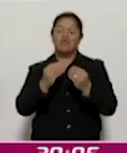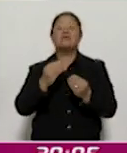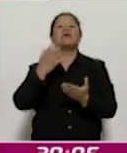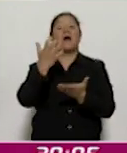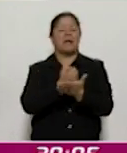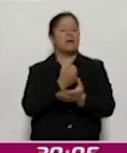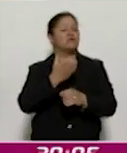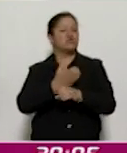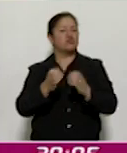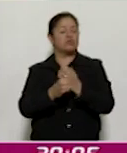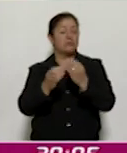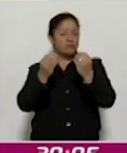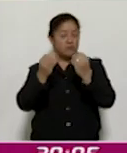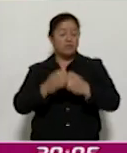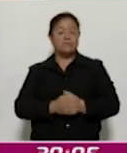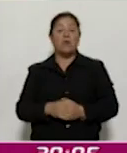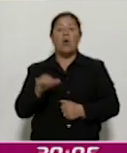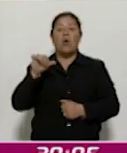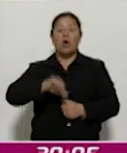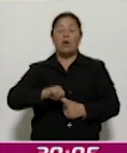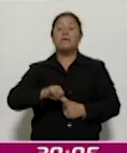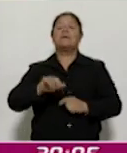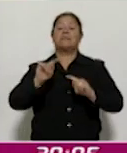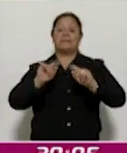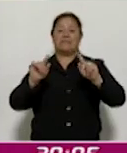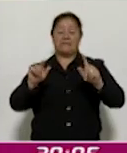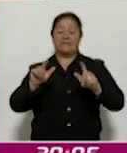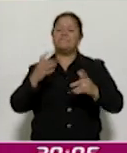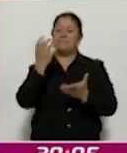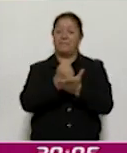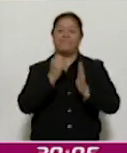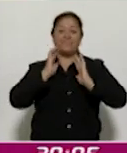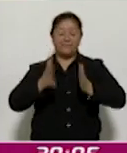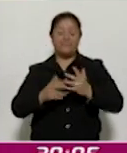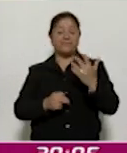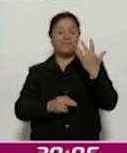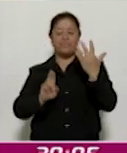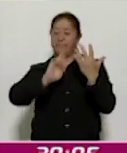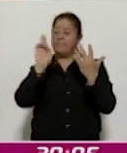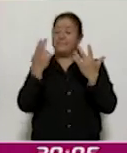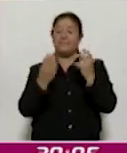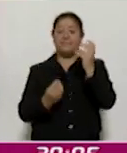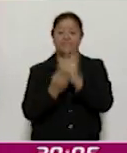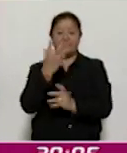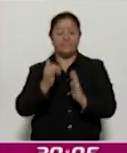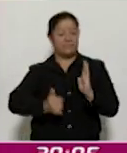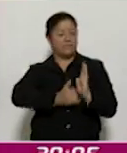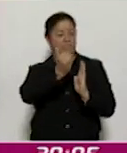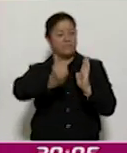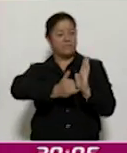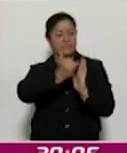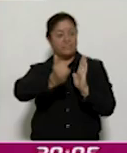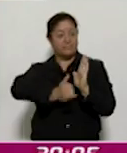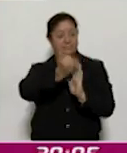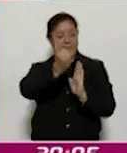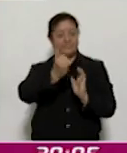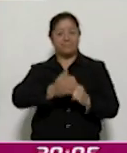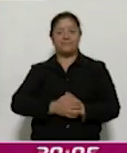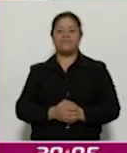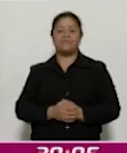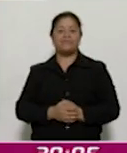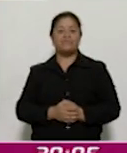Hoy para Tlaxcala hemos logrado construir cinco nuevas universidades, casi en su